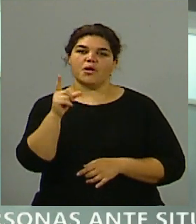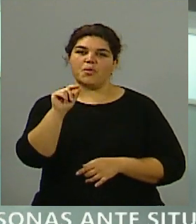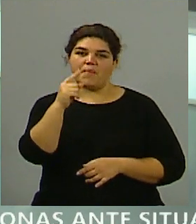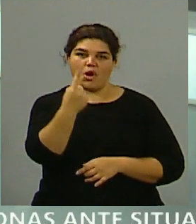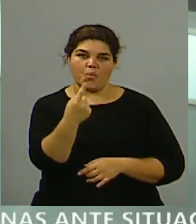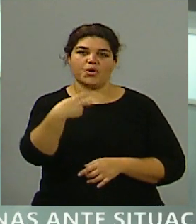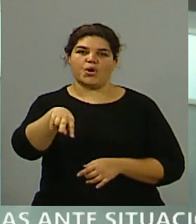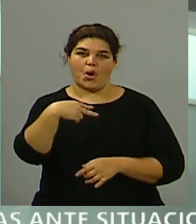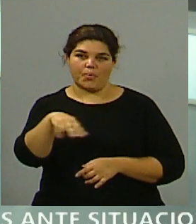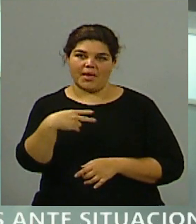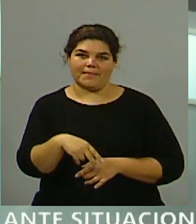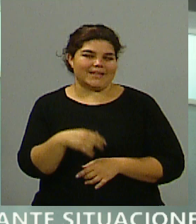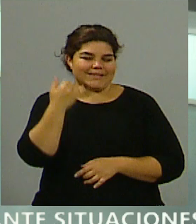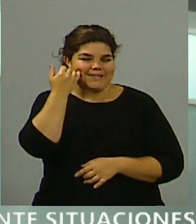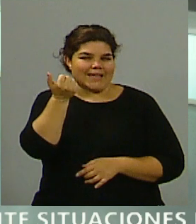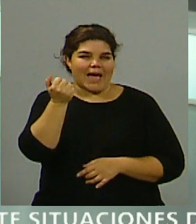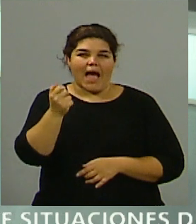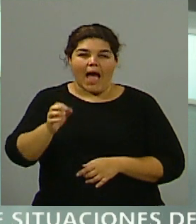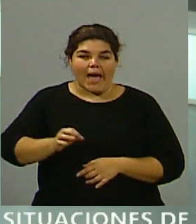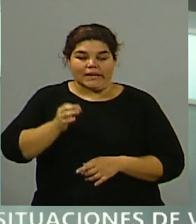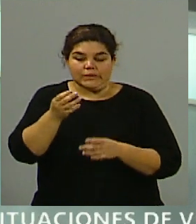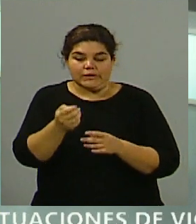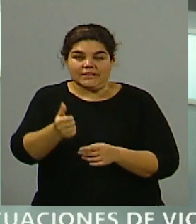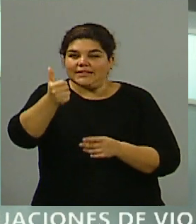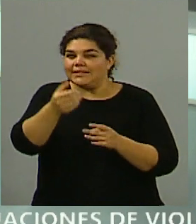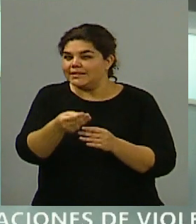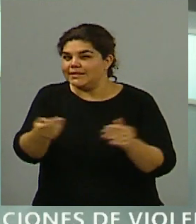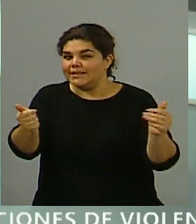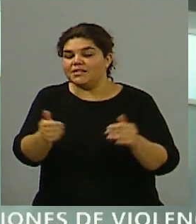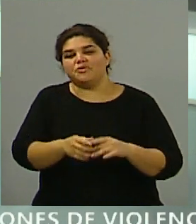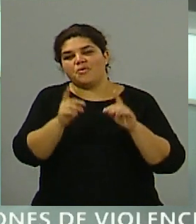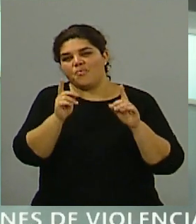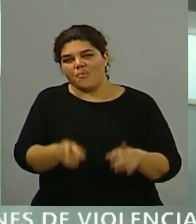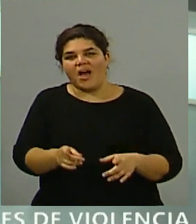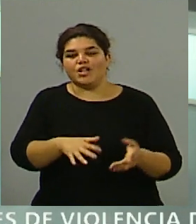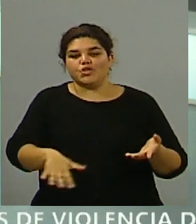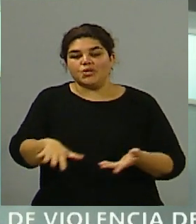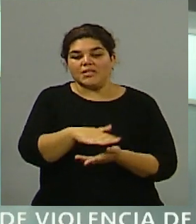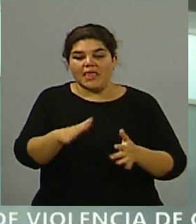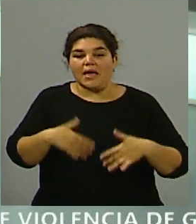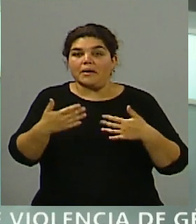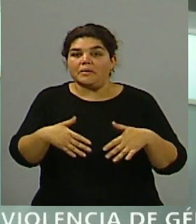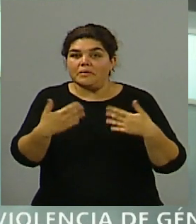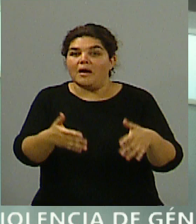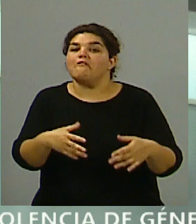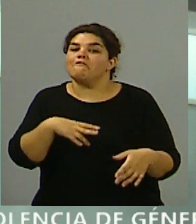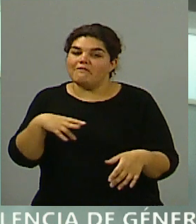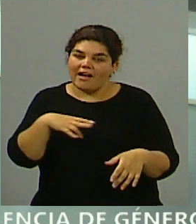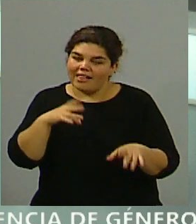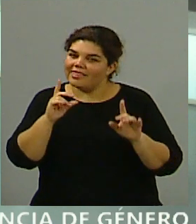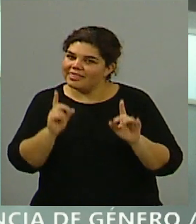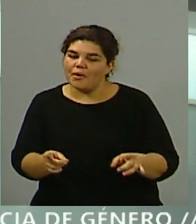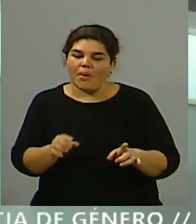terminando un poco el año, ¿sí? Que faltan algunos pasos importantes en nuestra sociedad antes de decir que hemos pasado gran parte